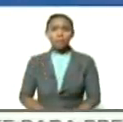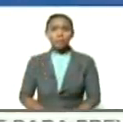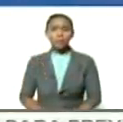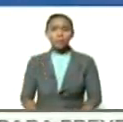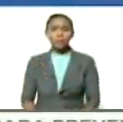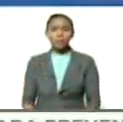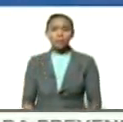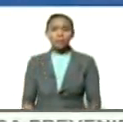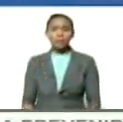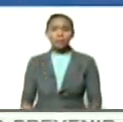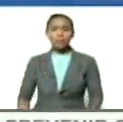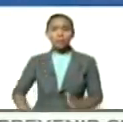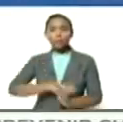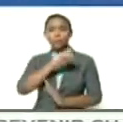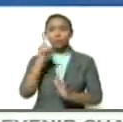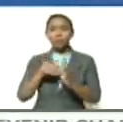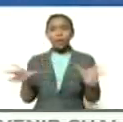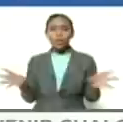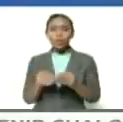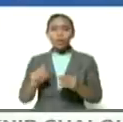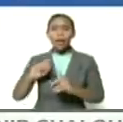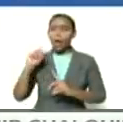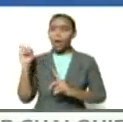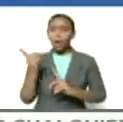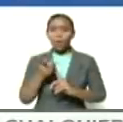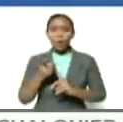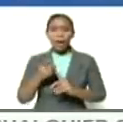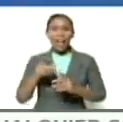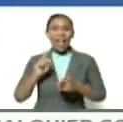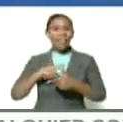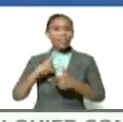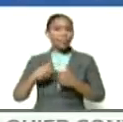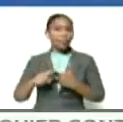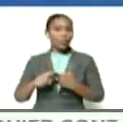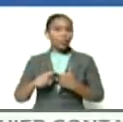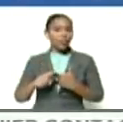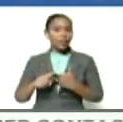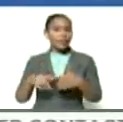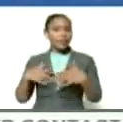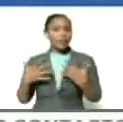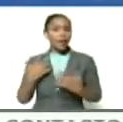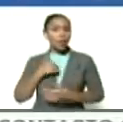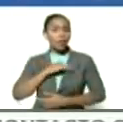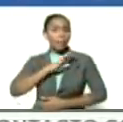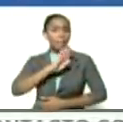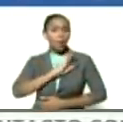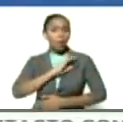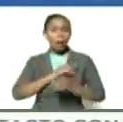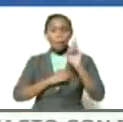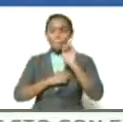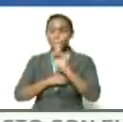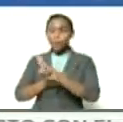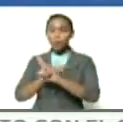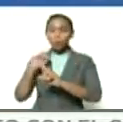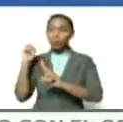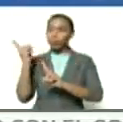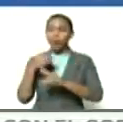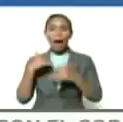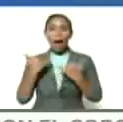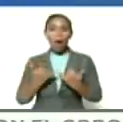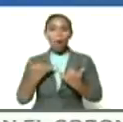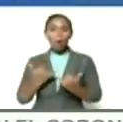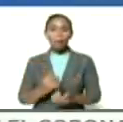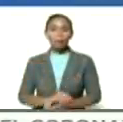engloba la visión geopolítica para entonces que es nuestra propia visión geopolítica para ahora